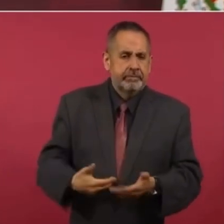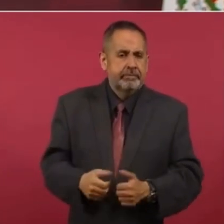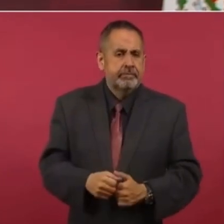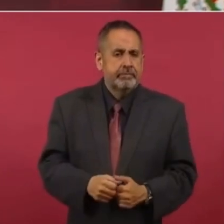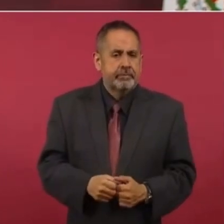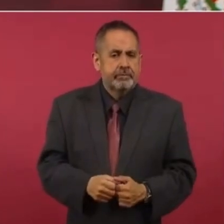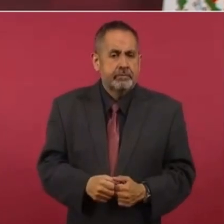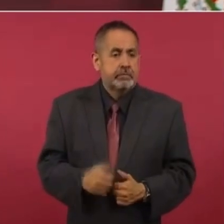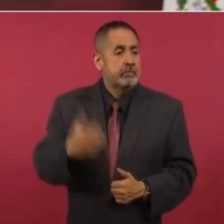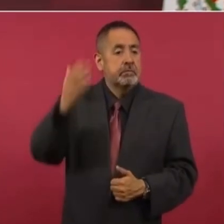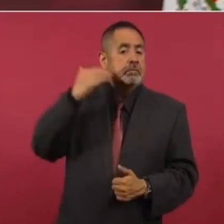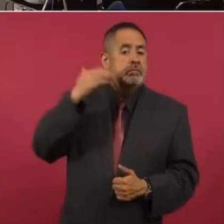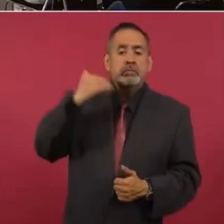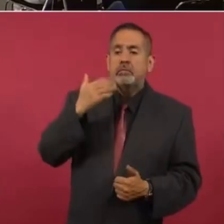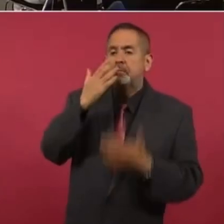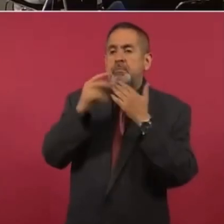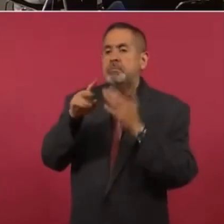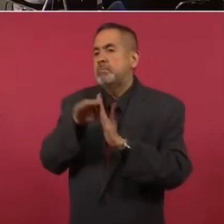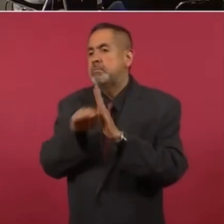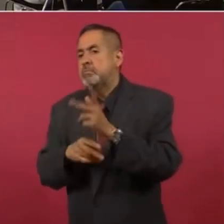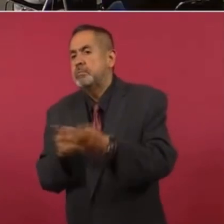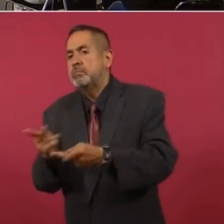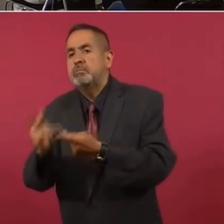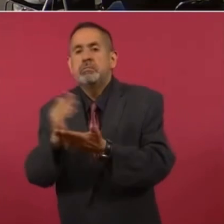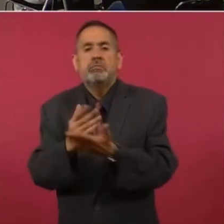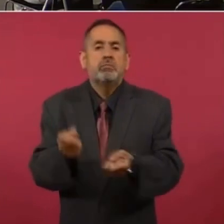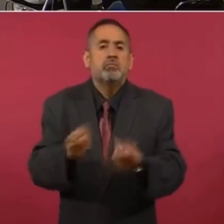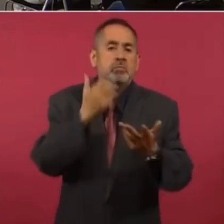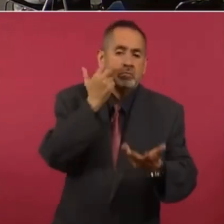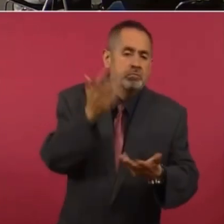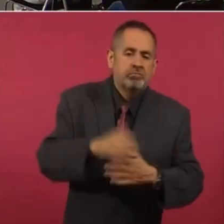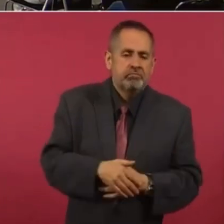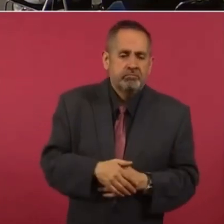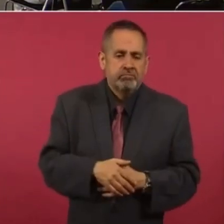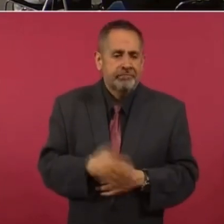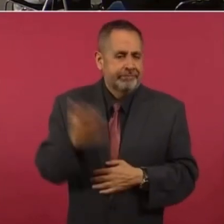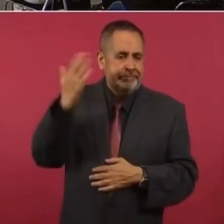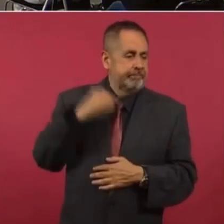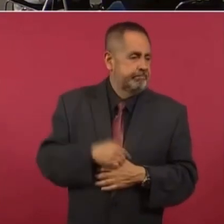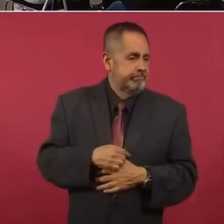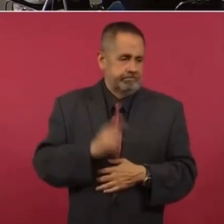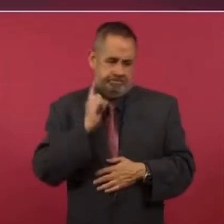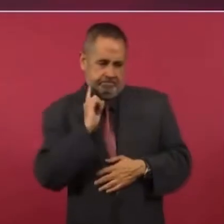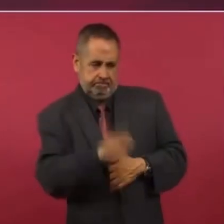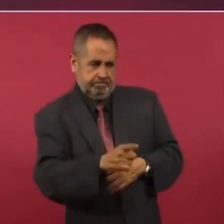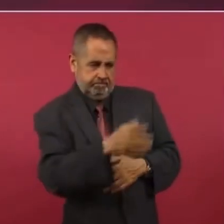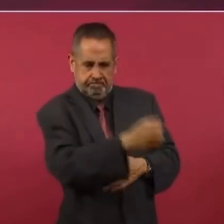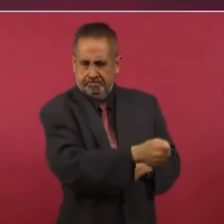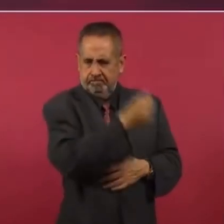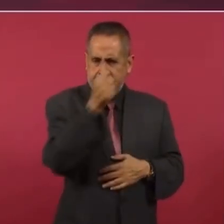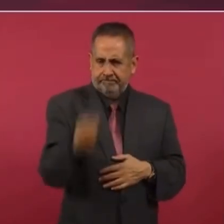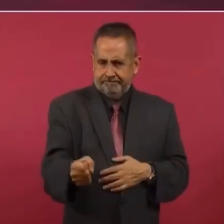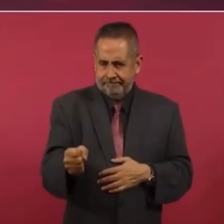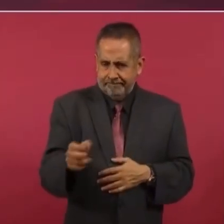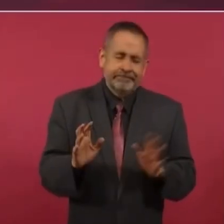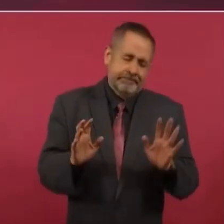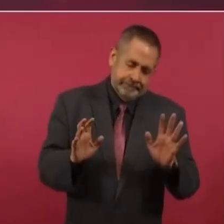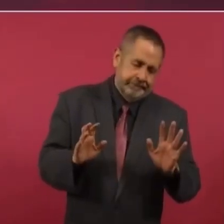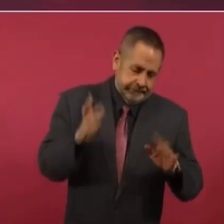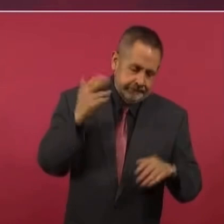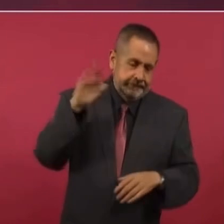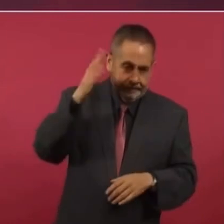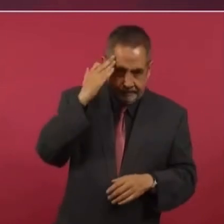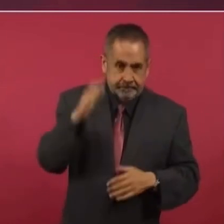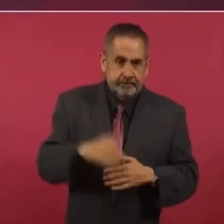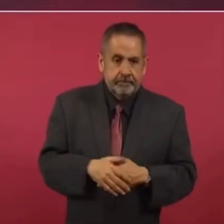no había encuestas ahí, era dedazo y